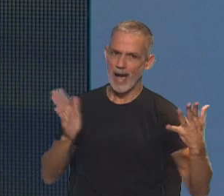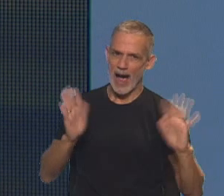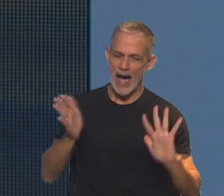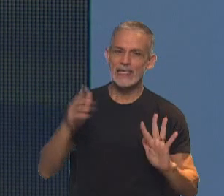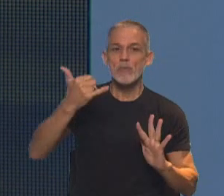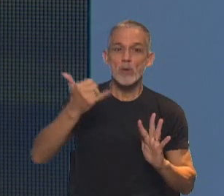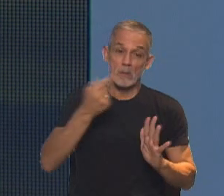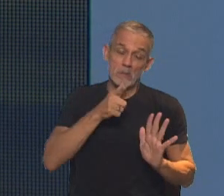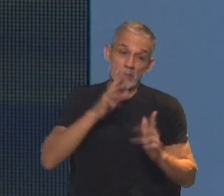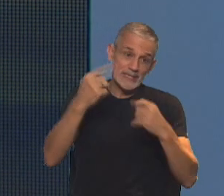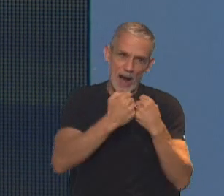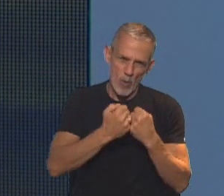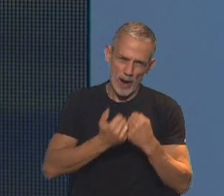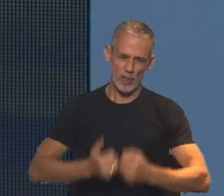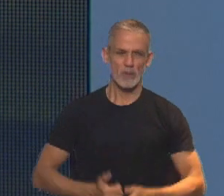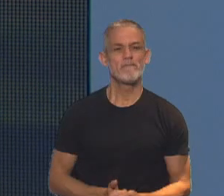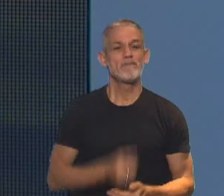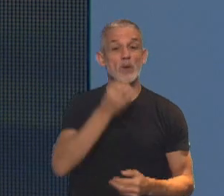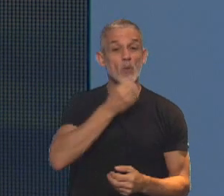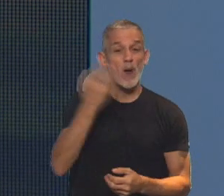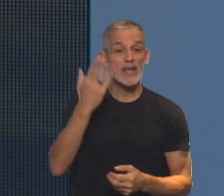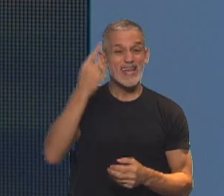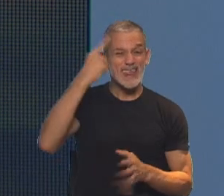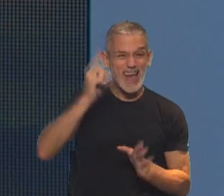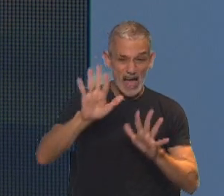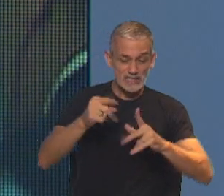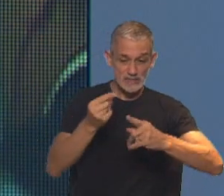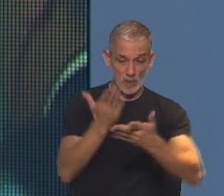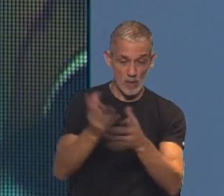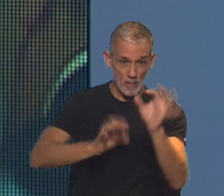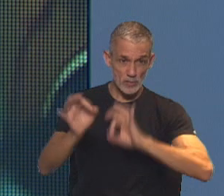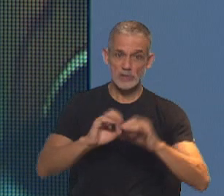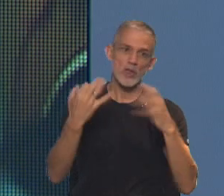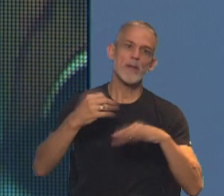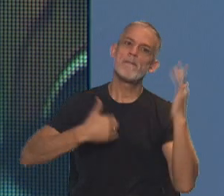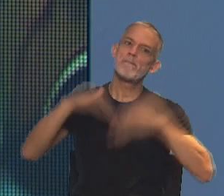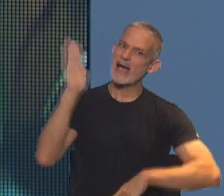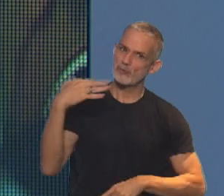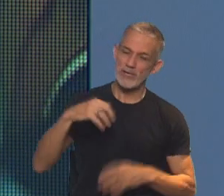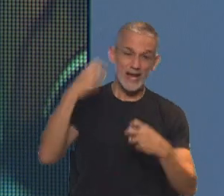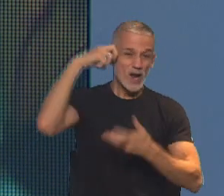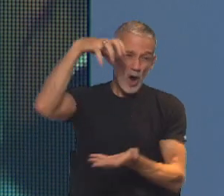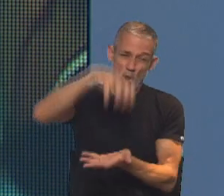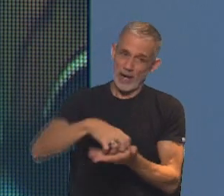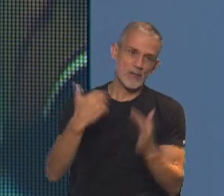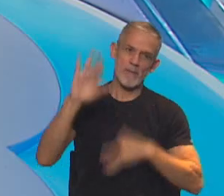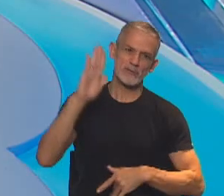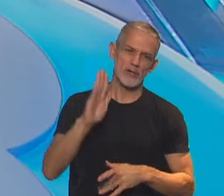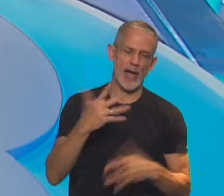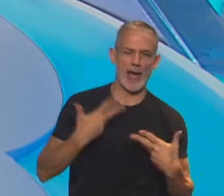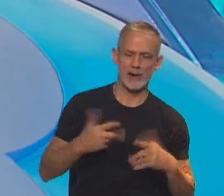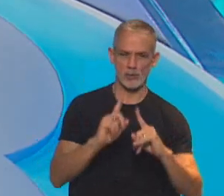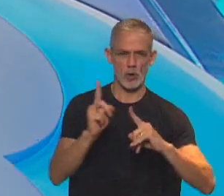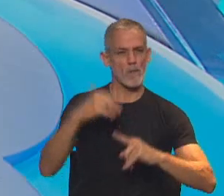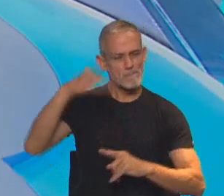planteando. También hay que señalar que cualquier iniciativa en este sentido requiere de una mayoría especial en el Congreso Nacional, y para lograr